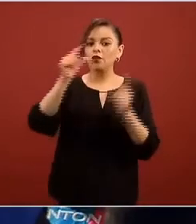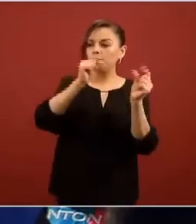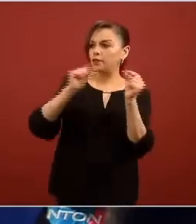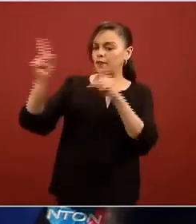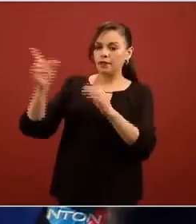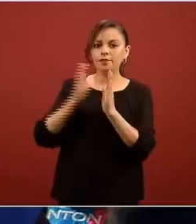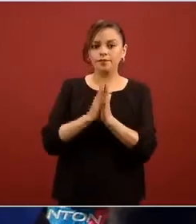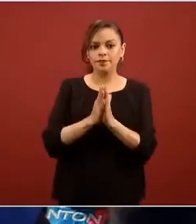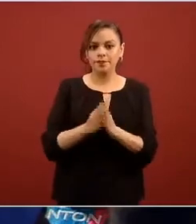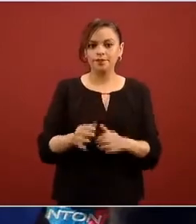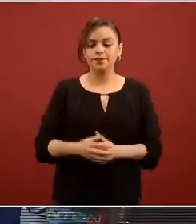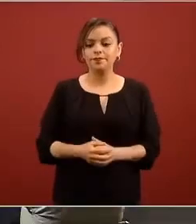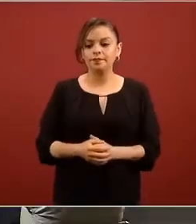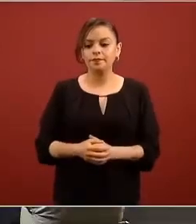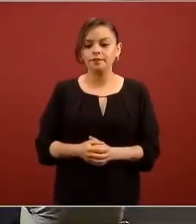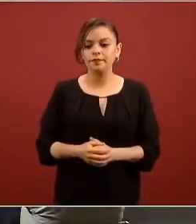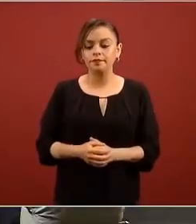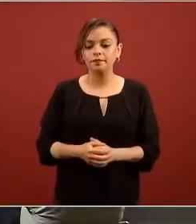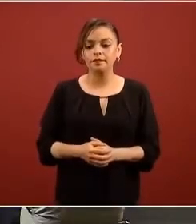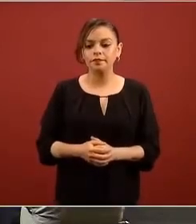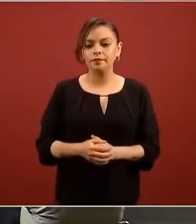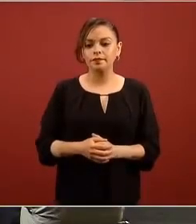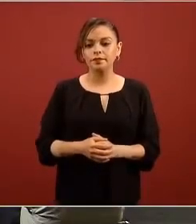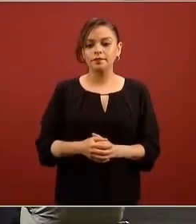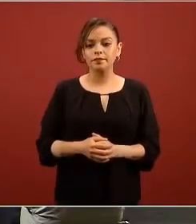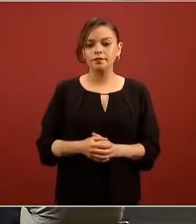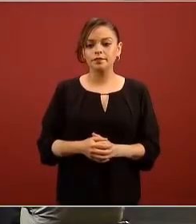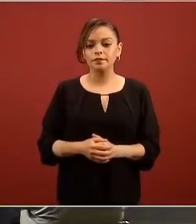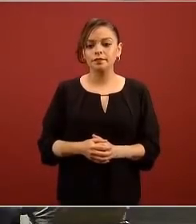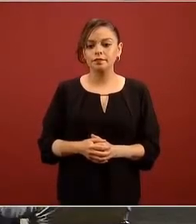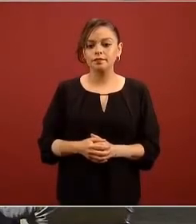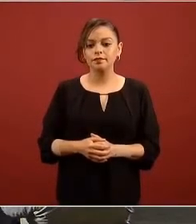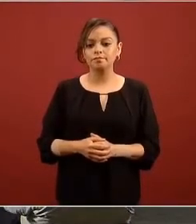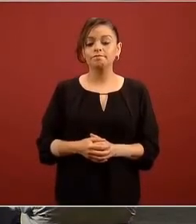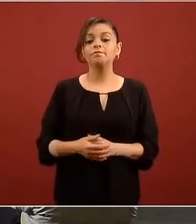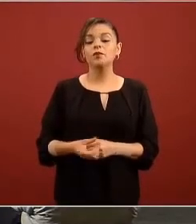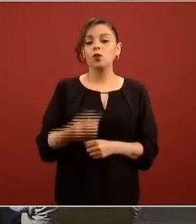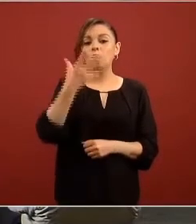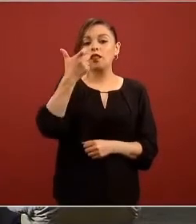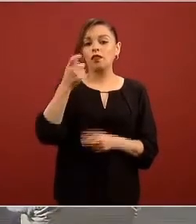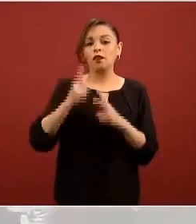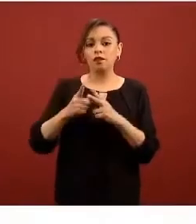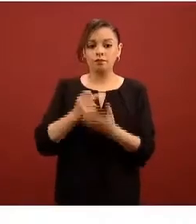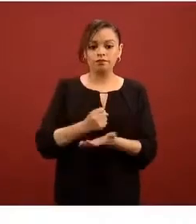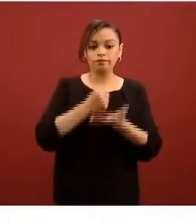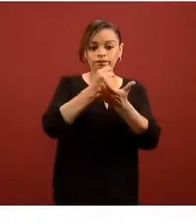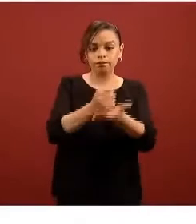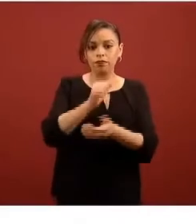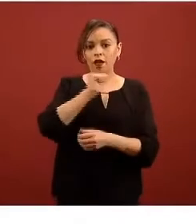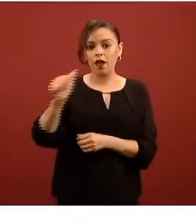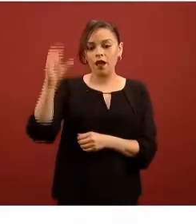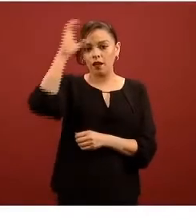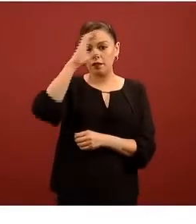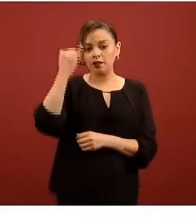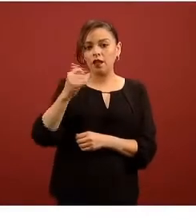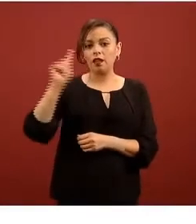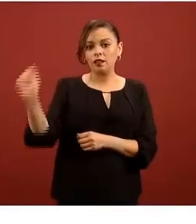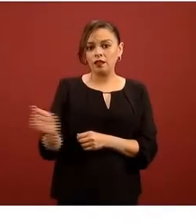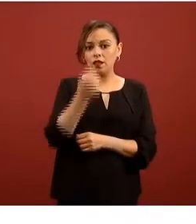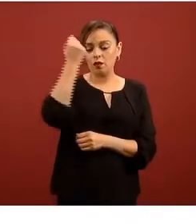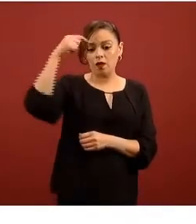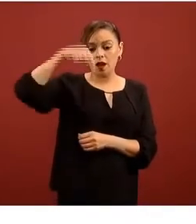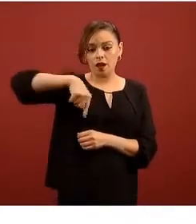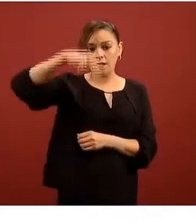y tiene que ver con la inversión en ciencia y tecnología en México y qué proporción de esa